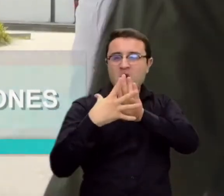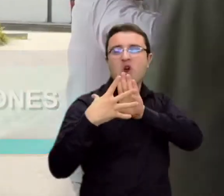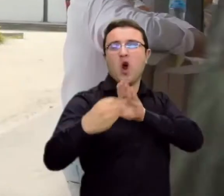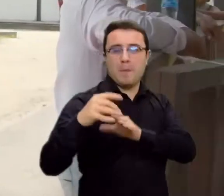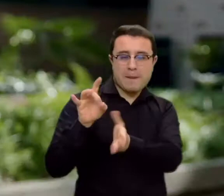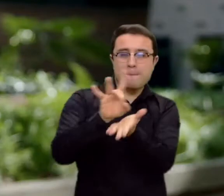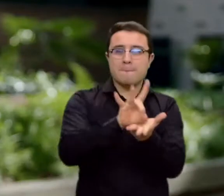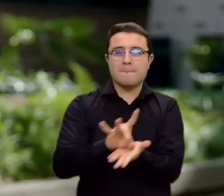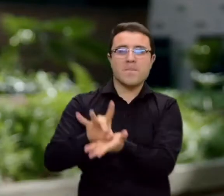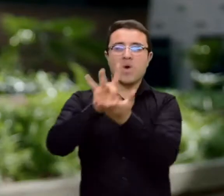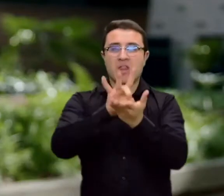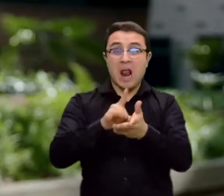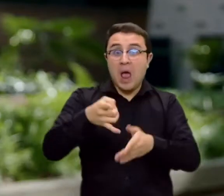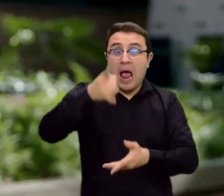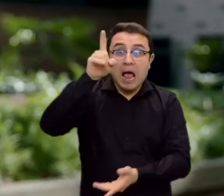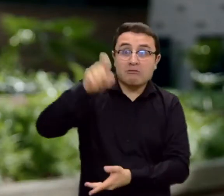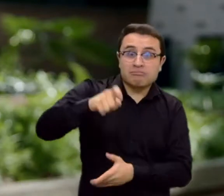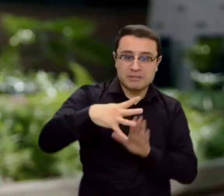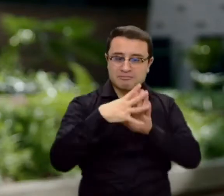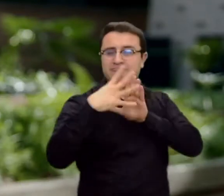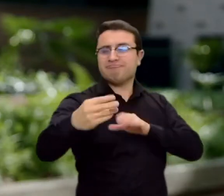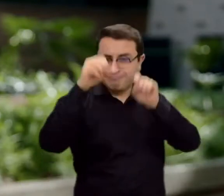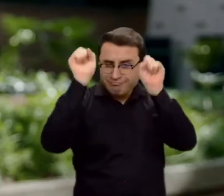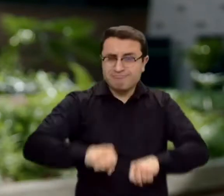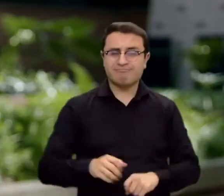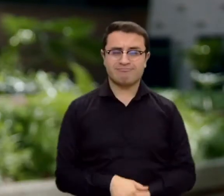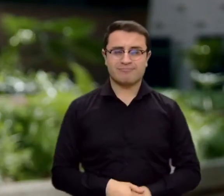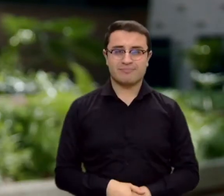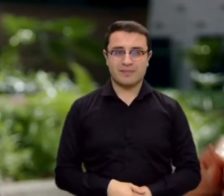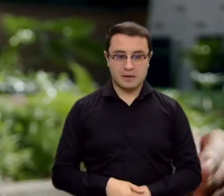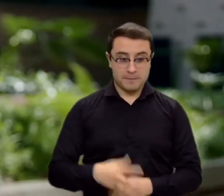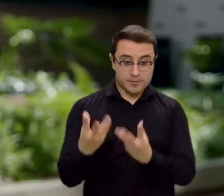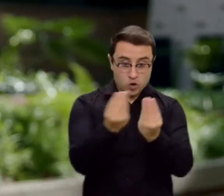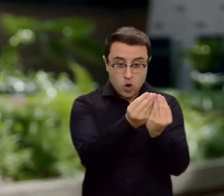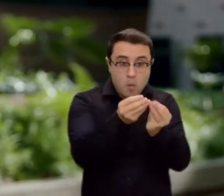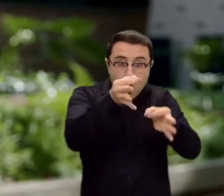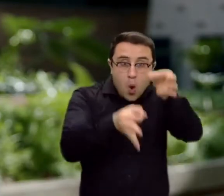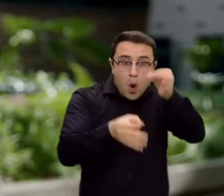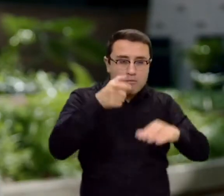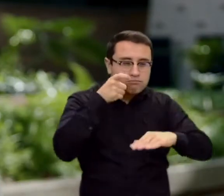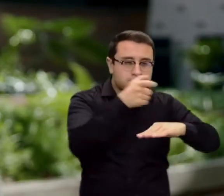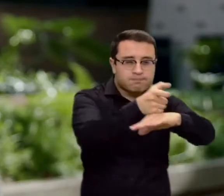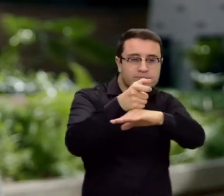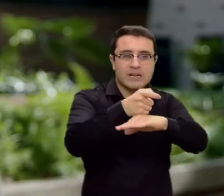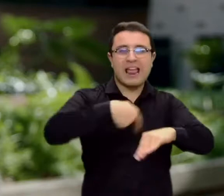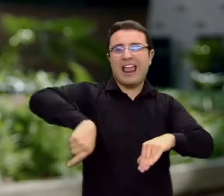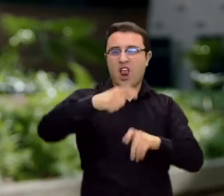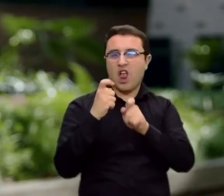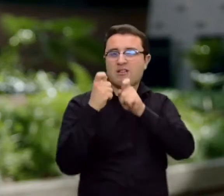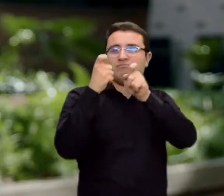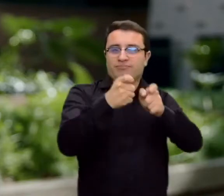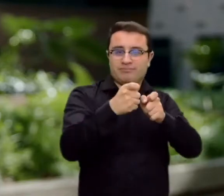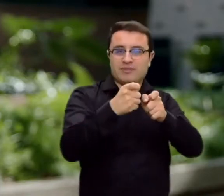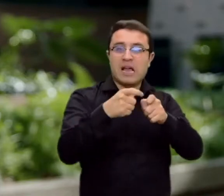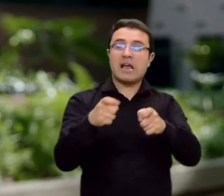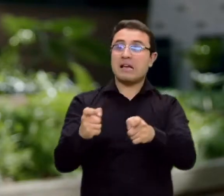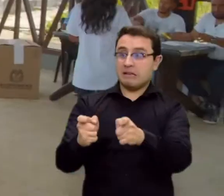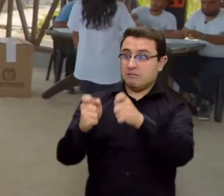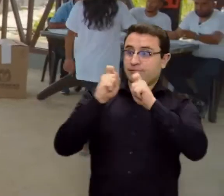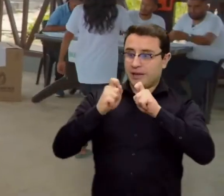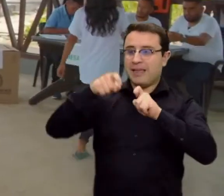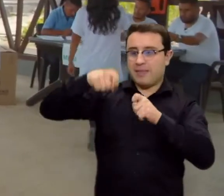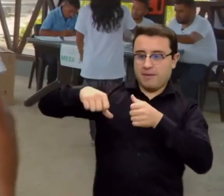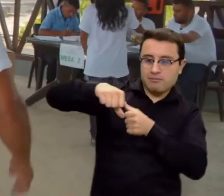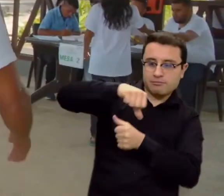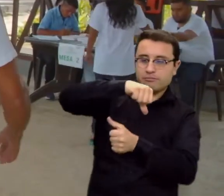así se requiera. Los jurados de votación son nombrados en las mesas de votación y ellos tienen que alternar su función